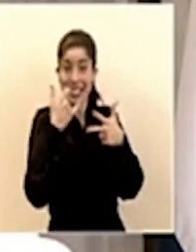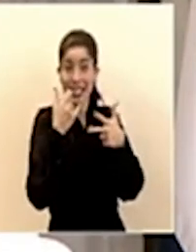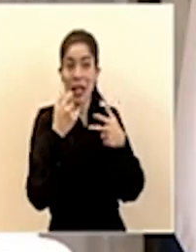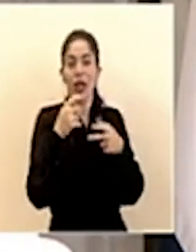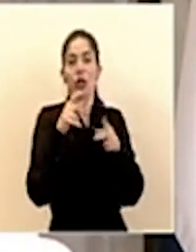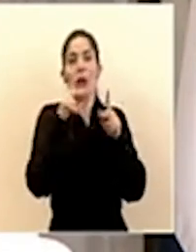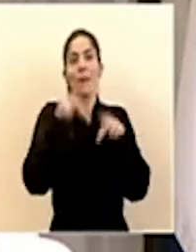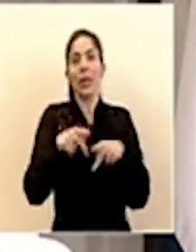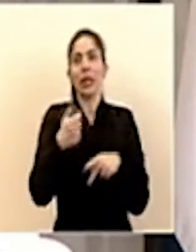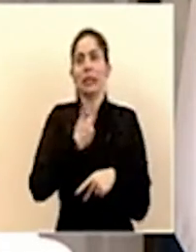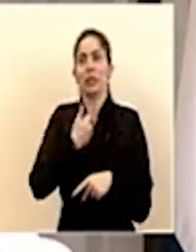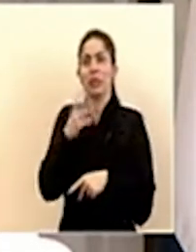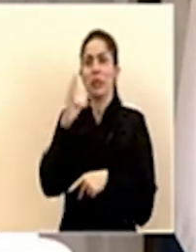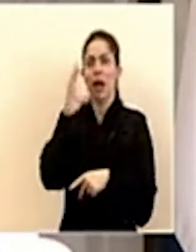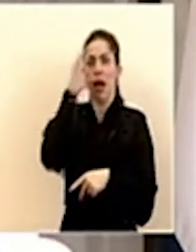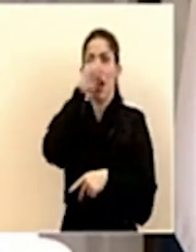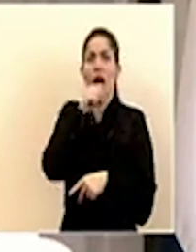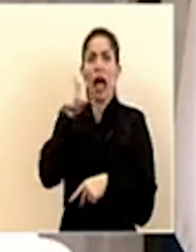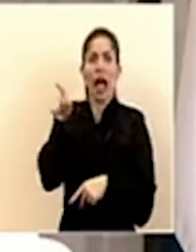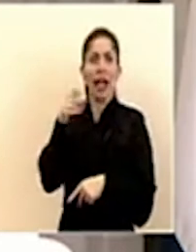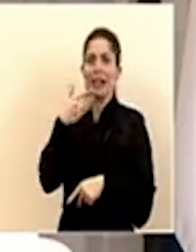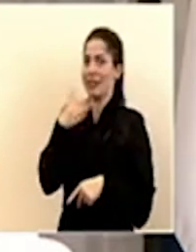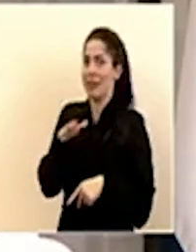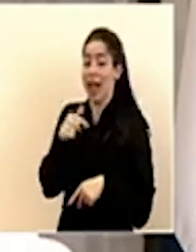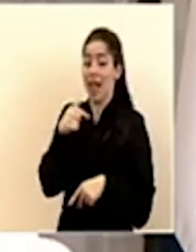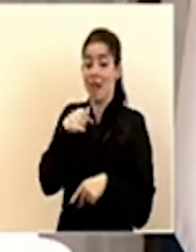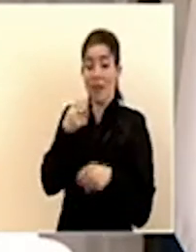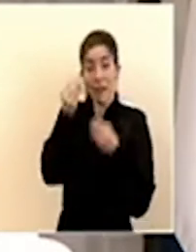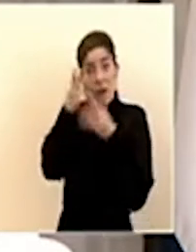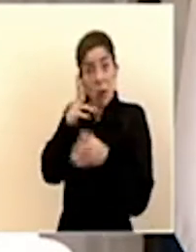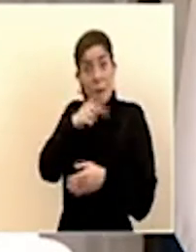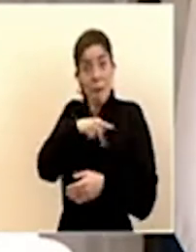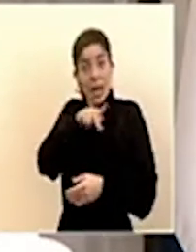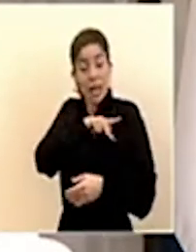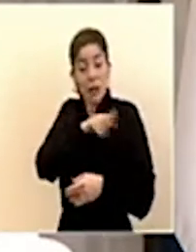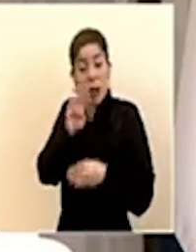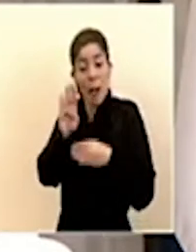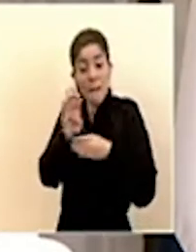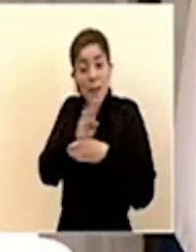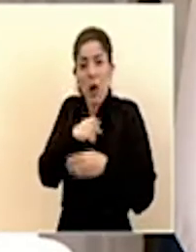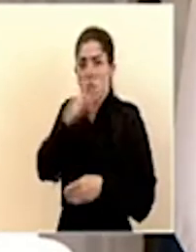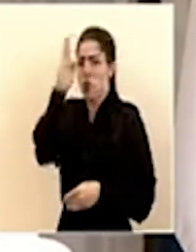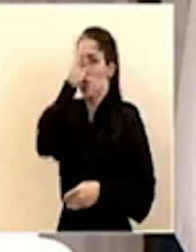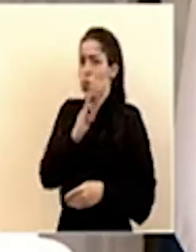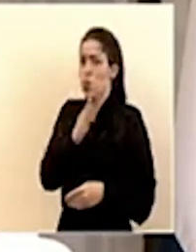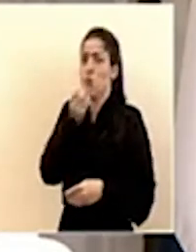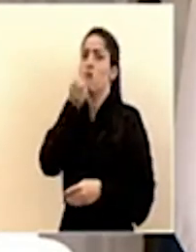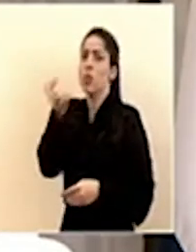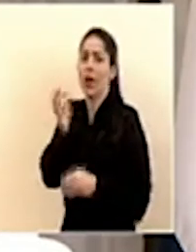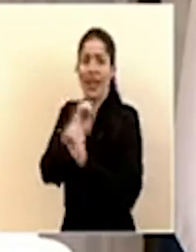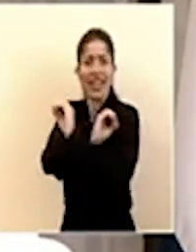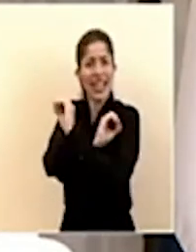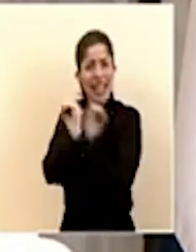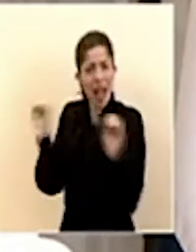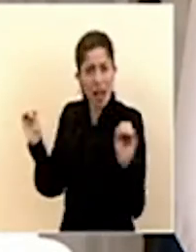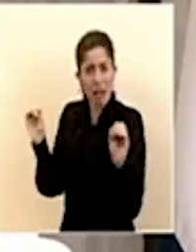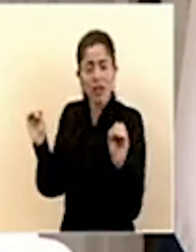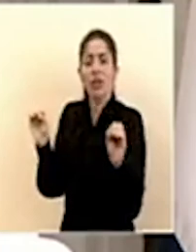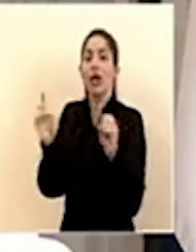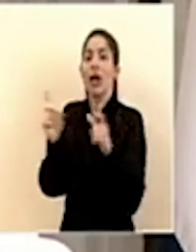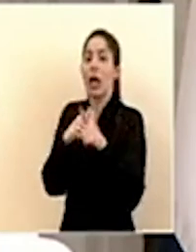persona en tener esa malicia en saber que los datos bancarios personales no se le dan a nadie y lo que hemos es